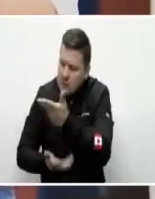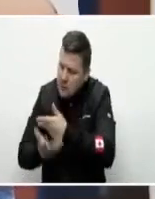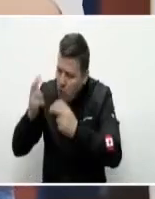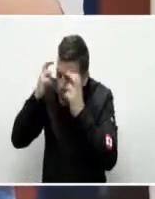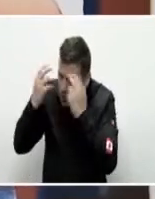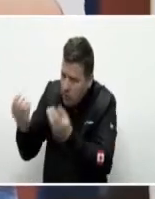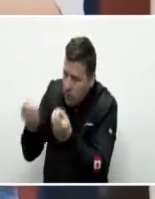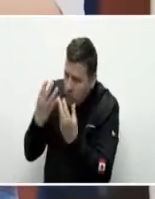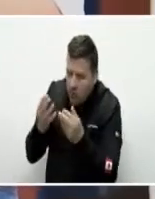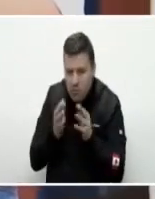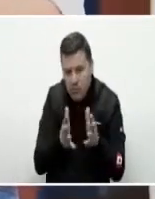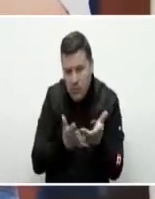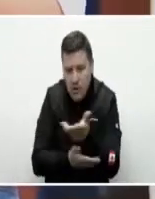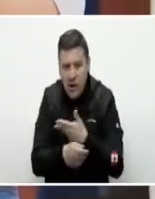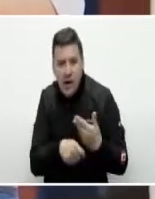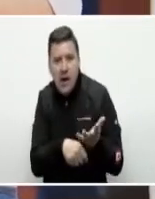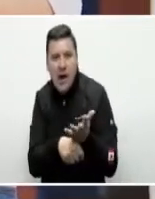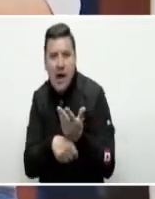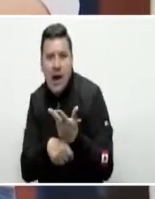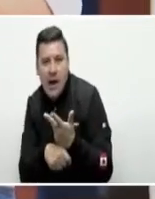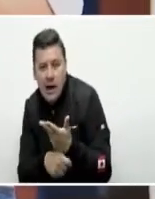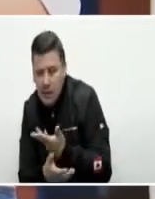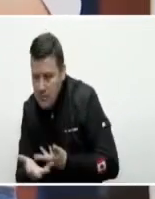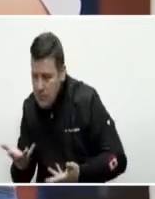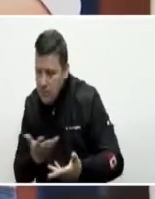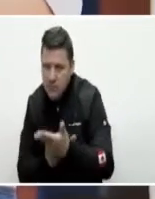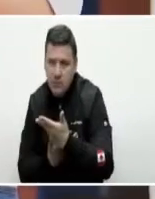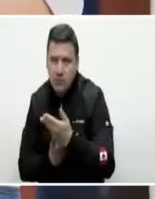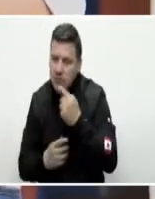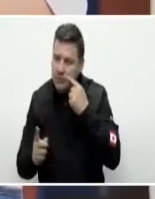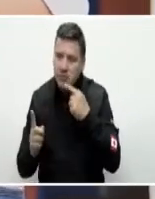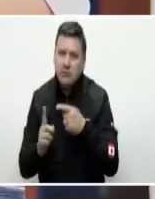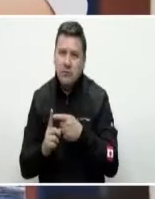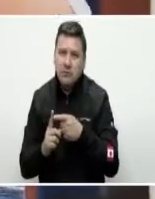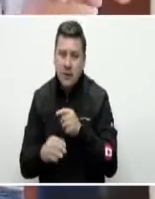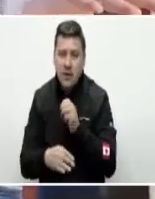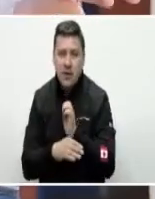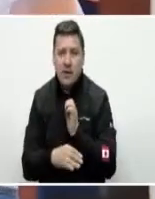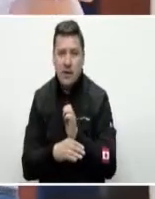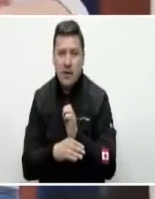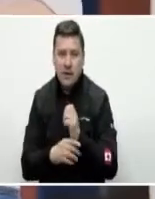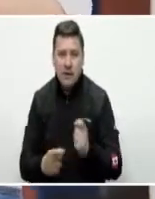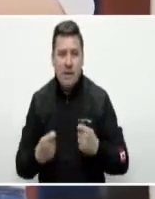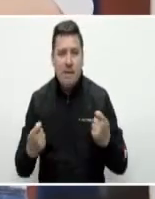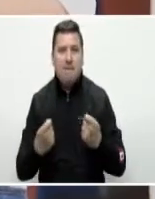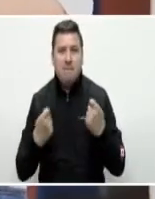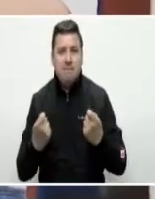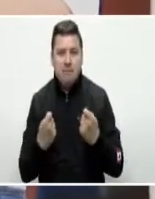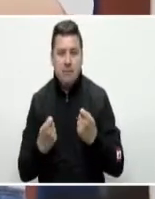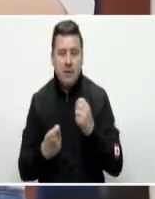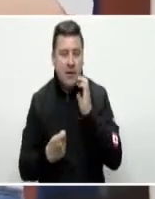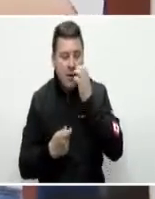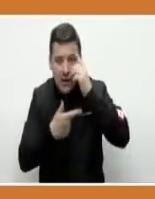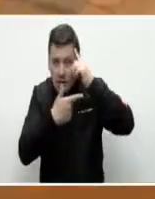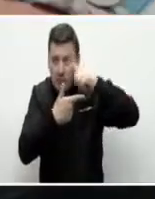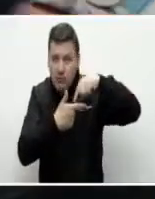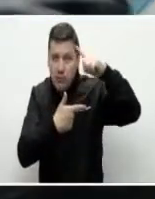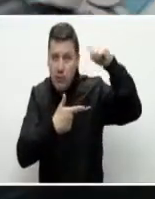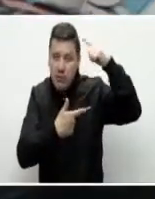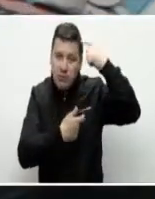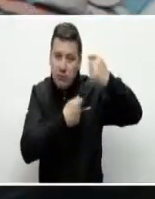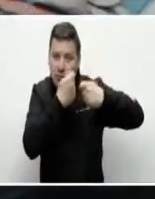conocimientos en artesanías y conocer las apuestas de la entidad para promover la economía naranja en el país.